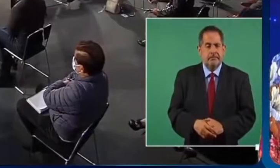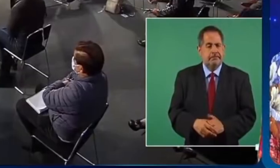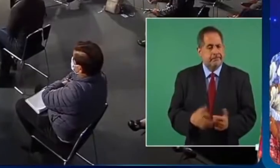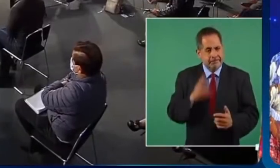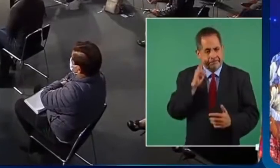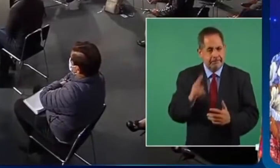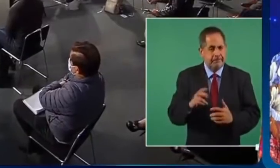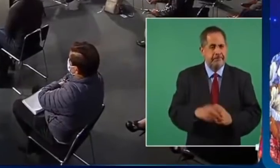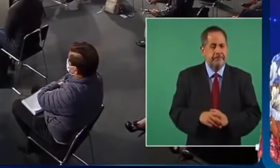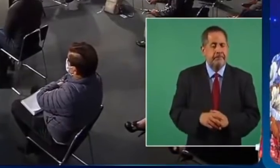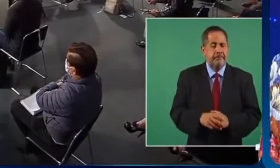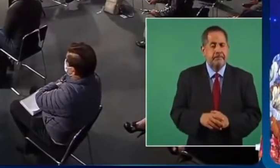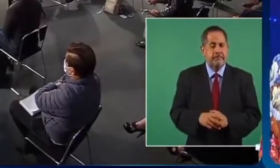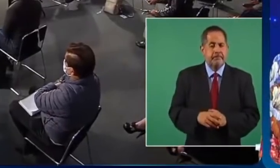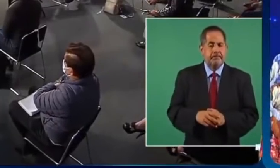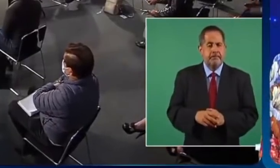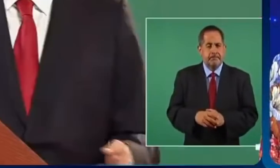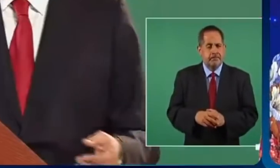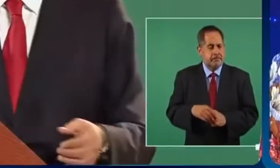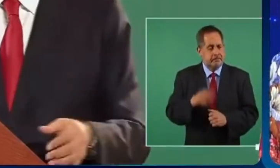Vean la agenda